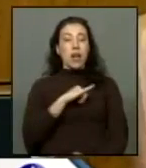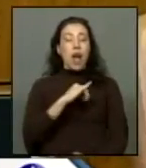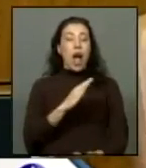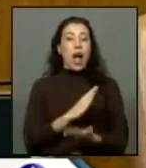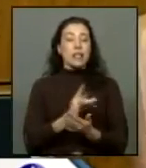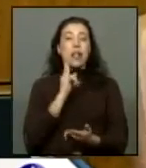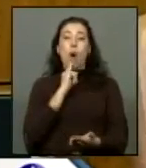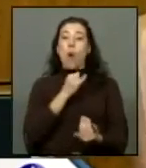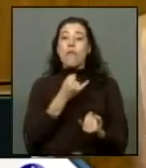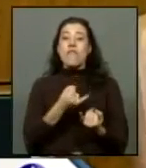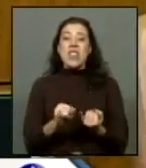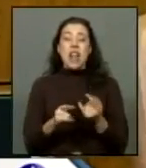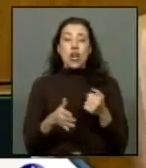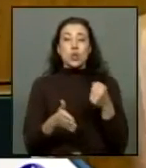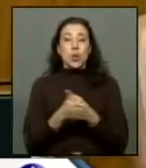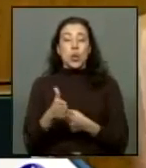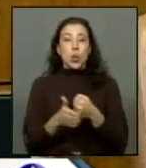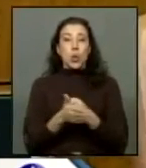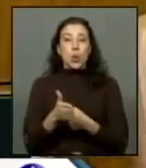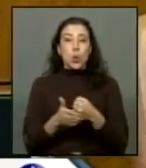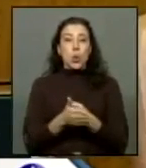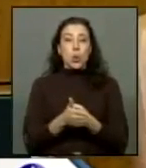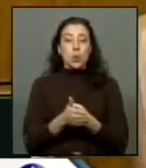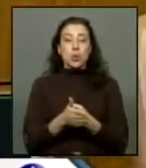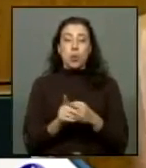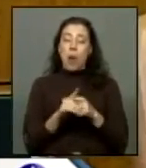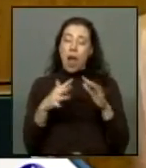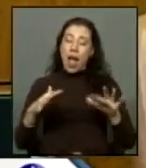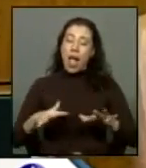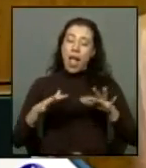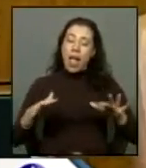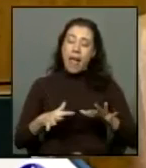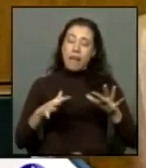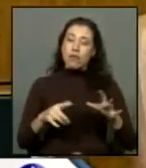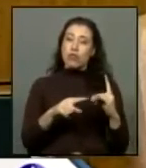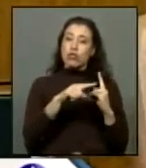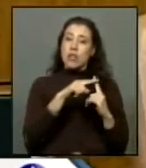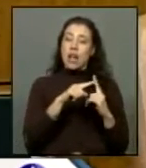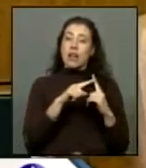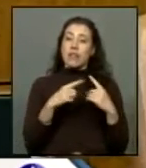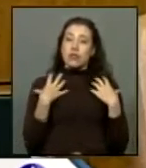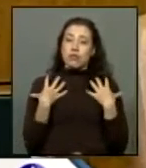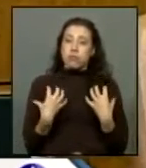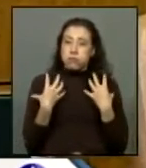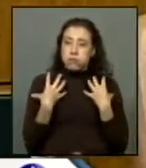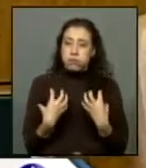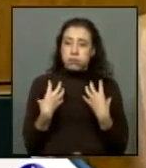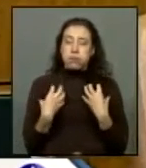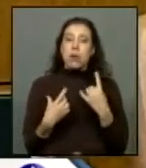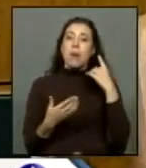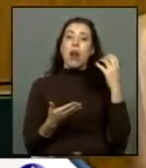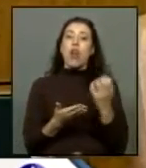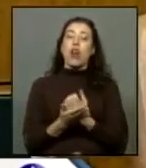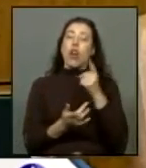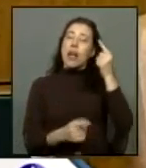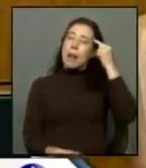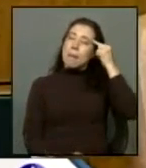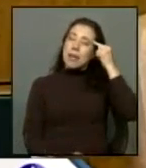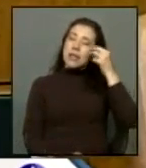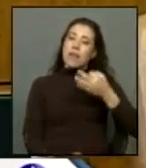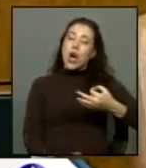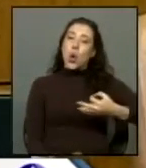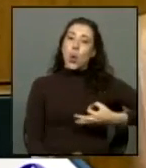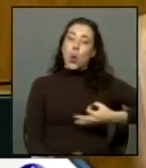final su lucha que no escatimó esfuerzo y sacrificio para conquistar lo que él estimaba que era